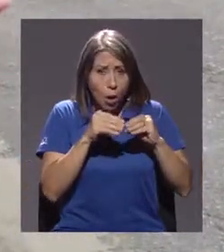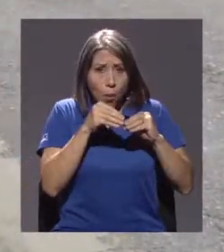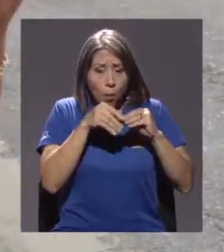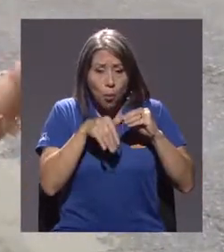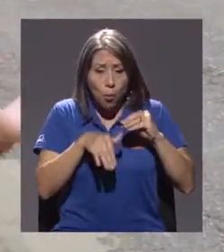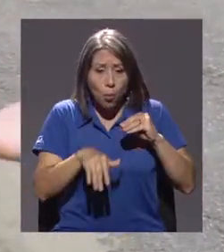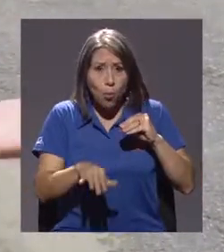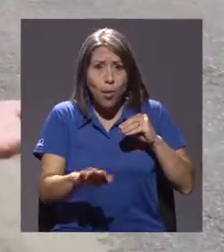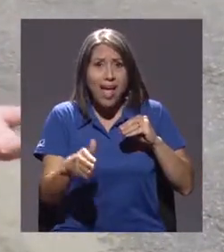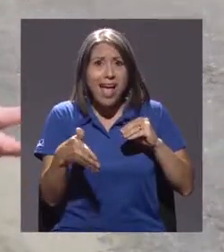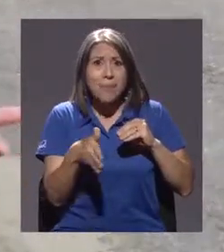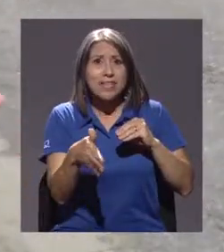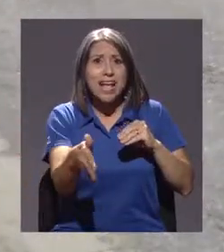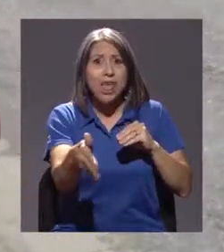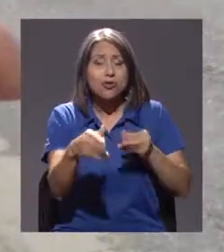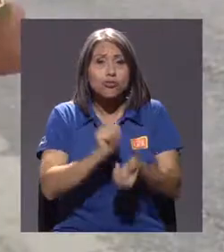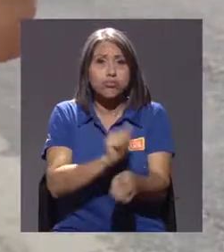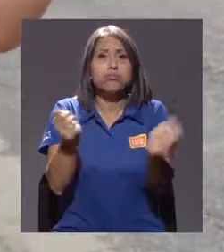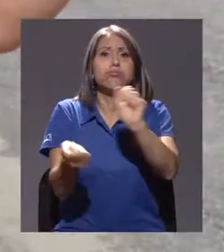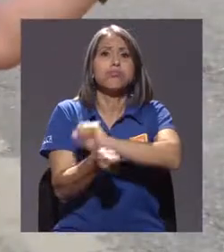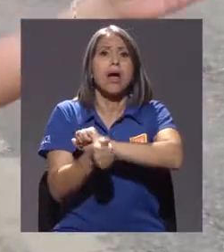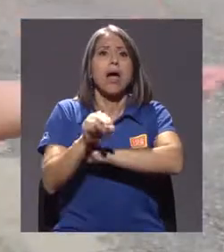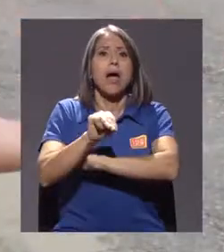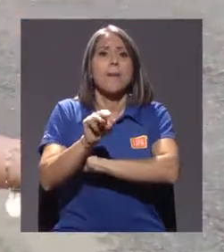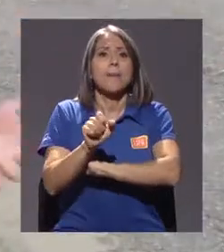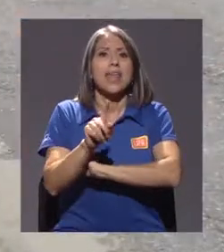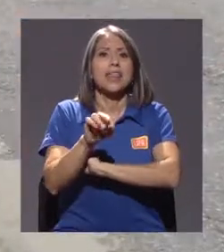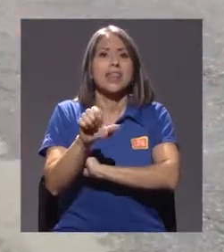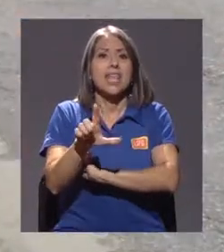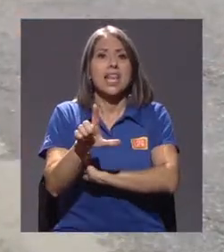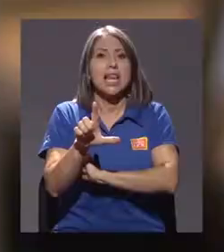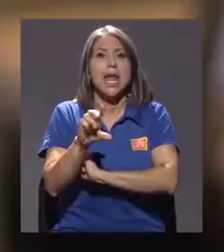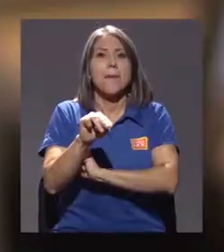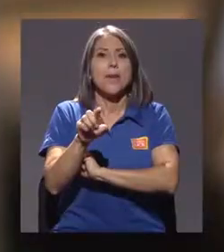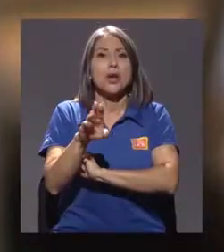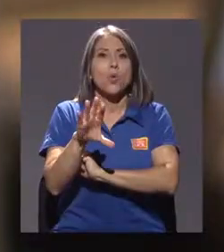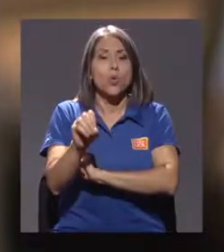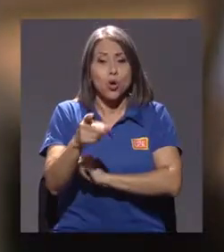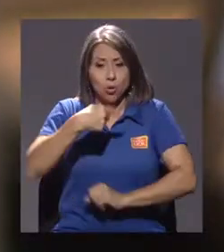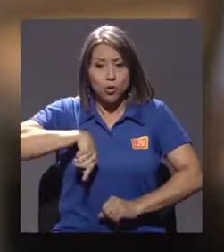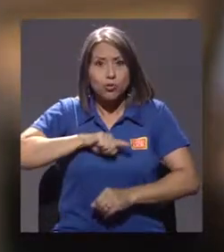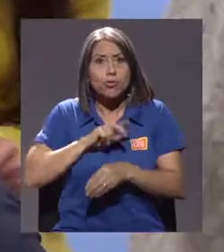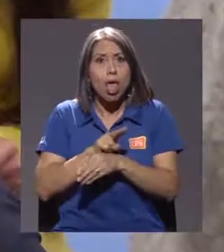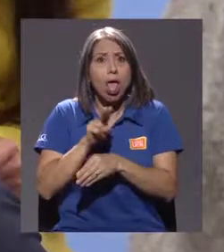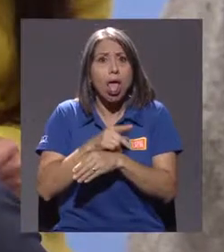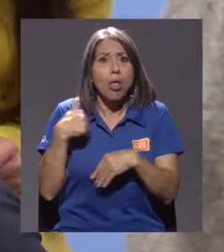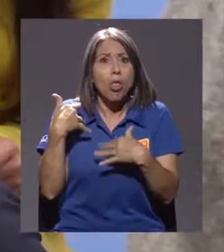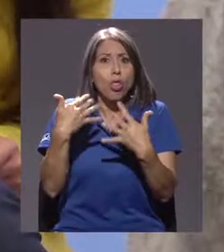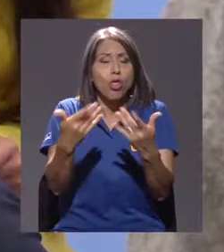vuelve a inventir mercurio, entonces es algo que va permaneciendo ahí y que nosotros consumimos y no nos damos cuenta.